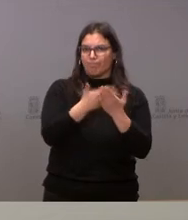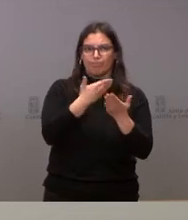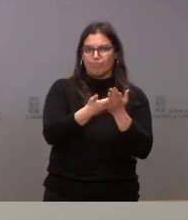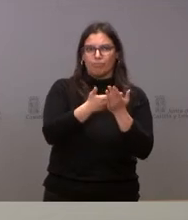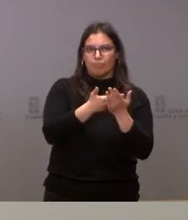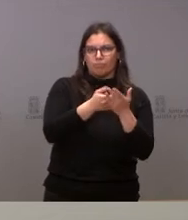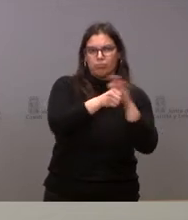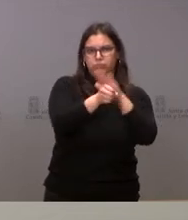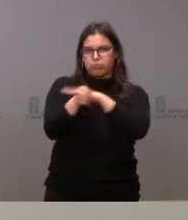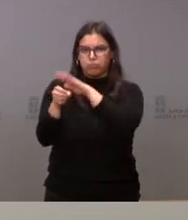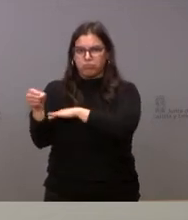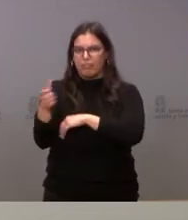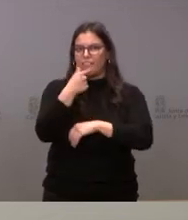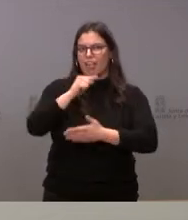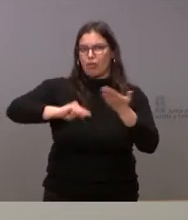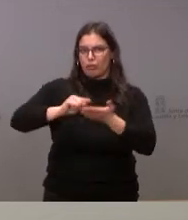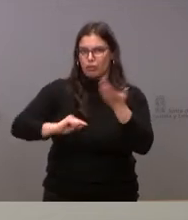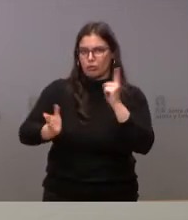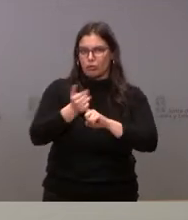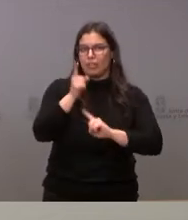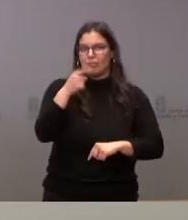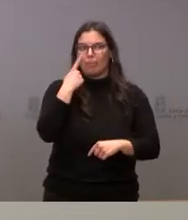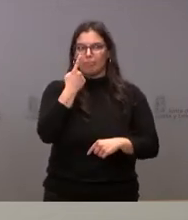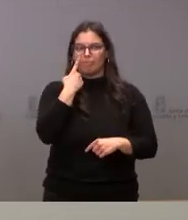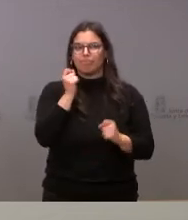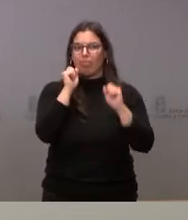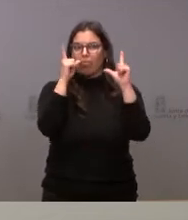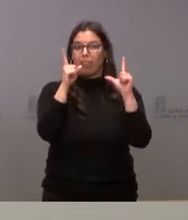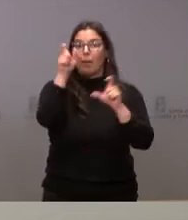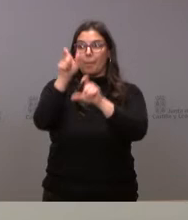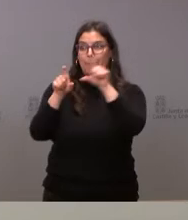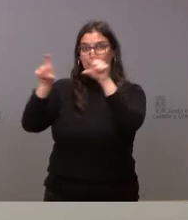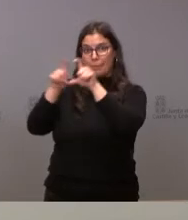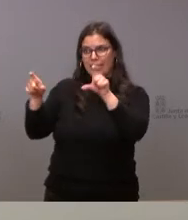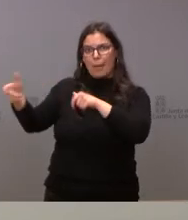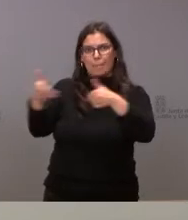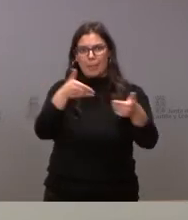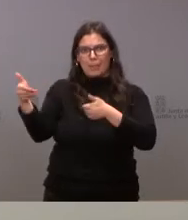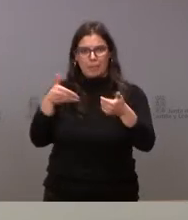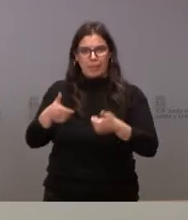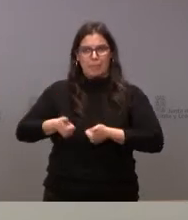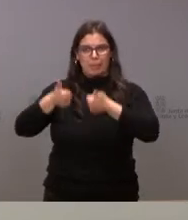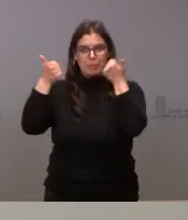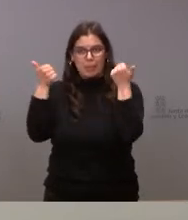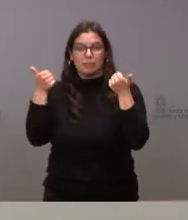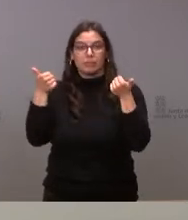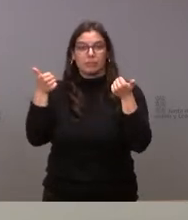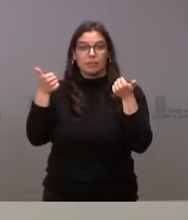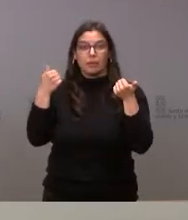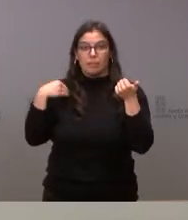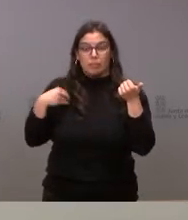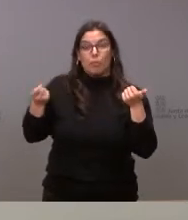capacidad de empleabilidad y también donde estamos apreciando una mayor demanda por parte de muchas empresas que no está pudiendo ser cubierta con los